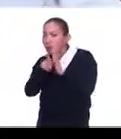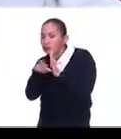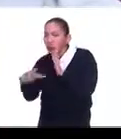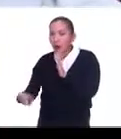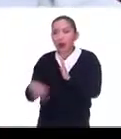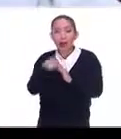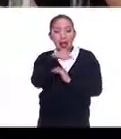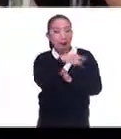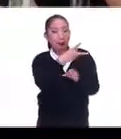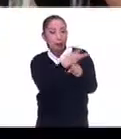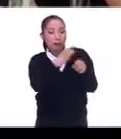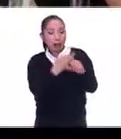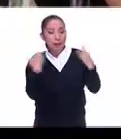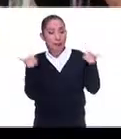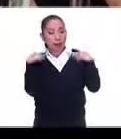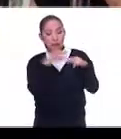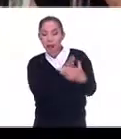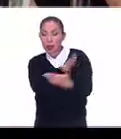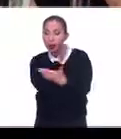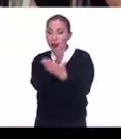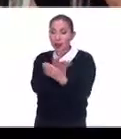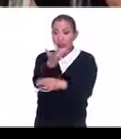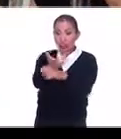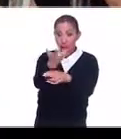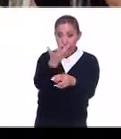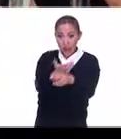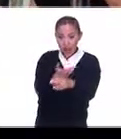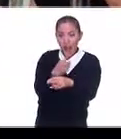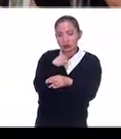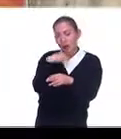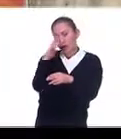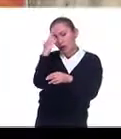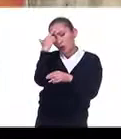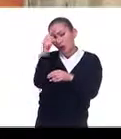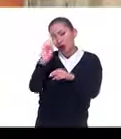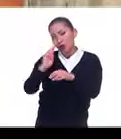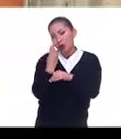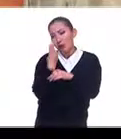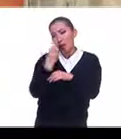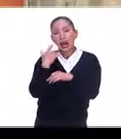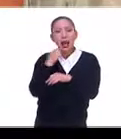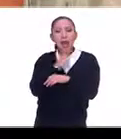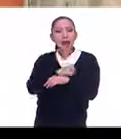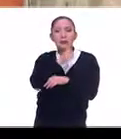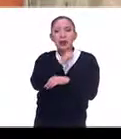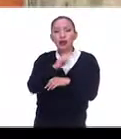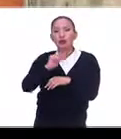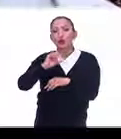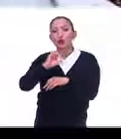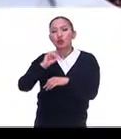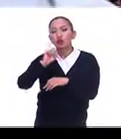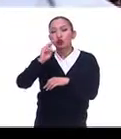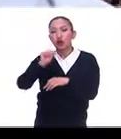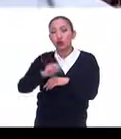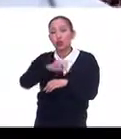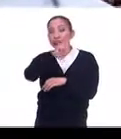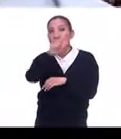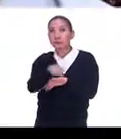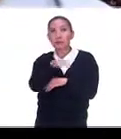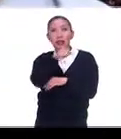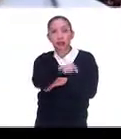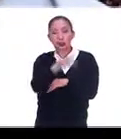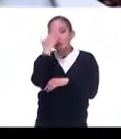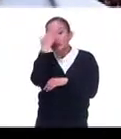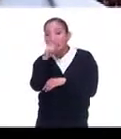invitada como profesora en los Estados Unidos. Según recuerda, en la Universidad de Arizona en Tucson y después me